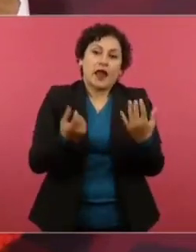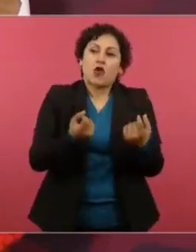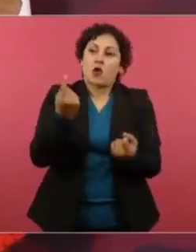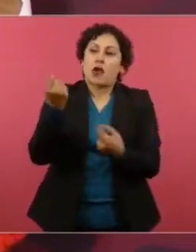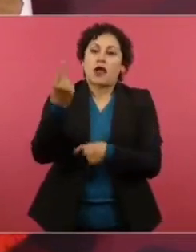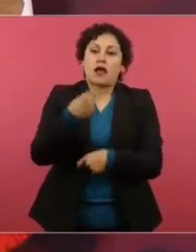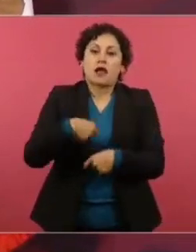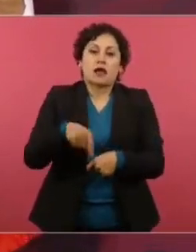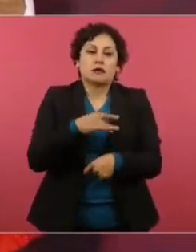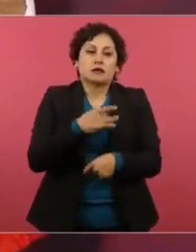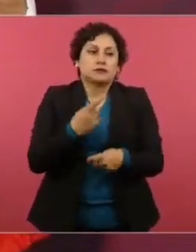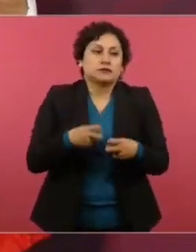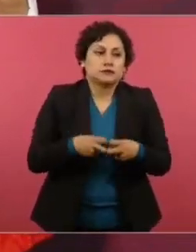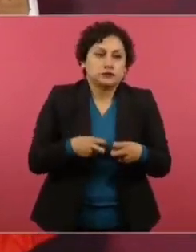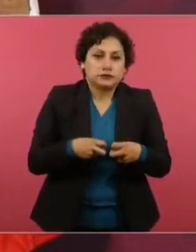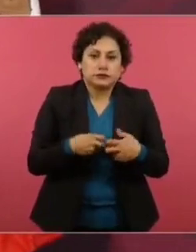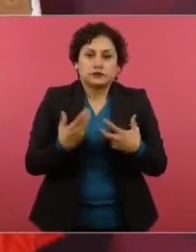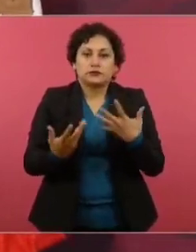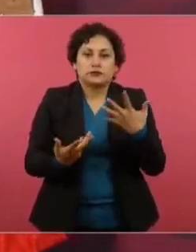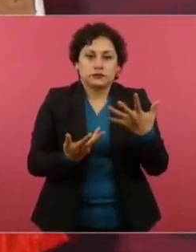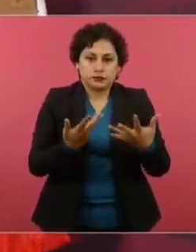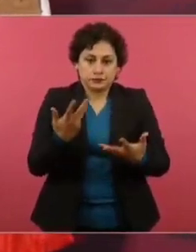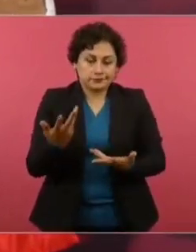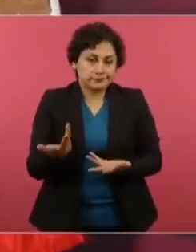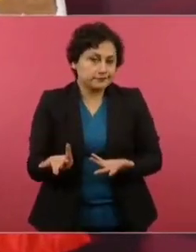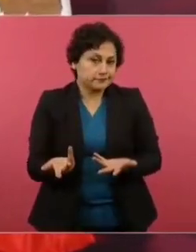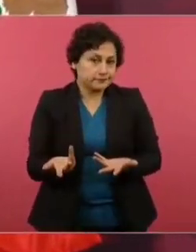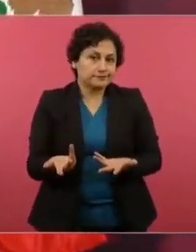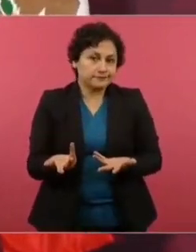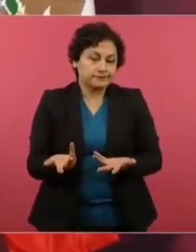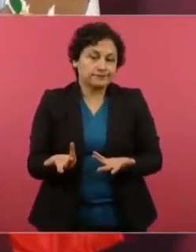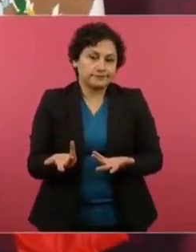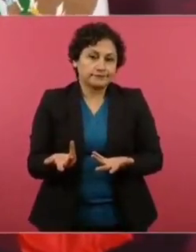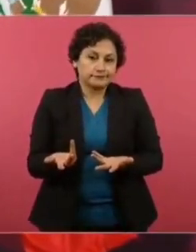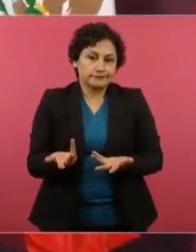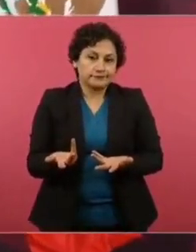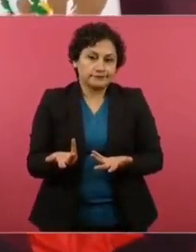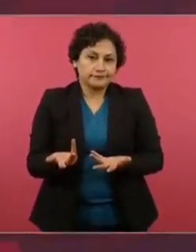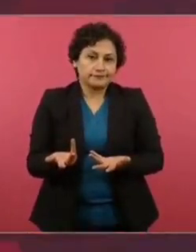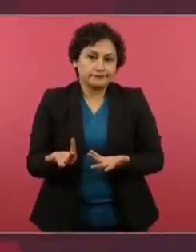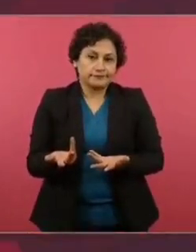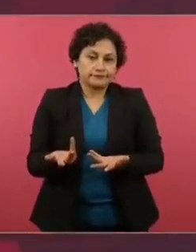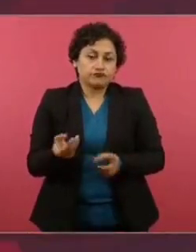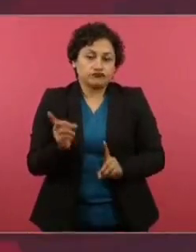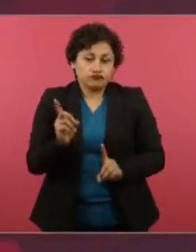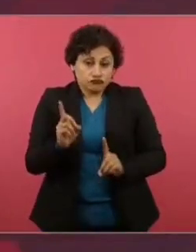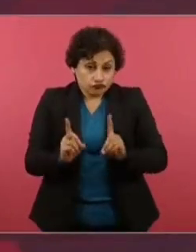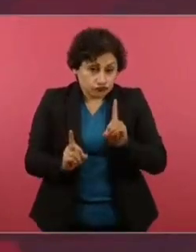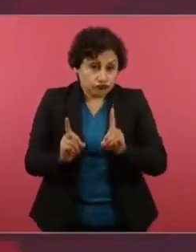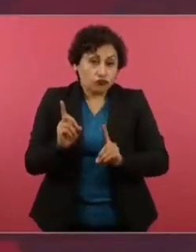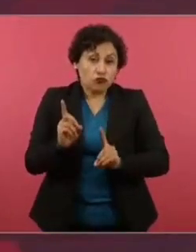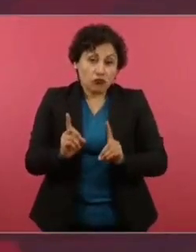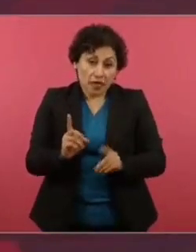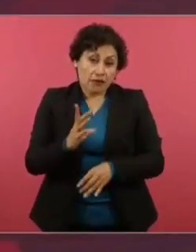hay dudas